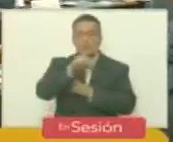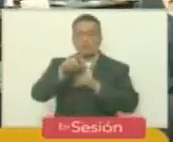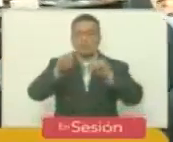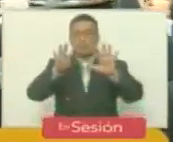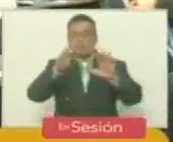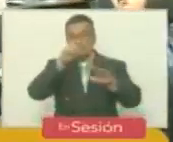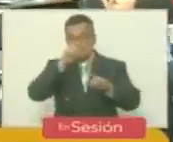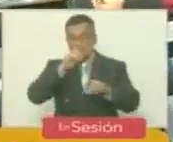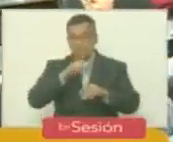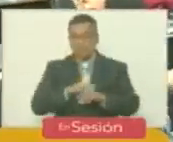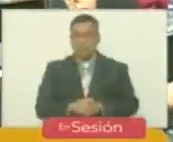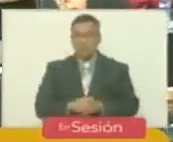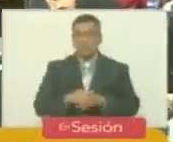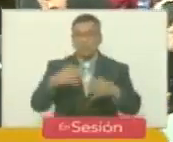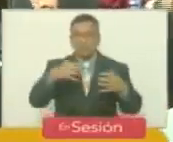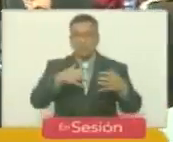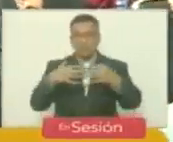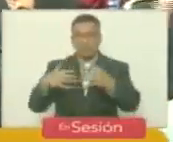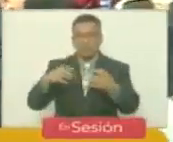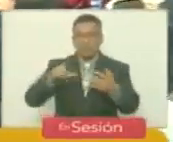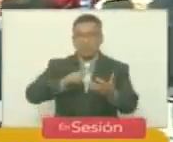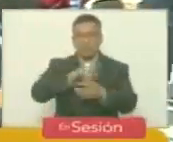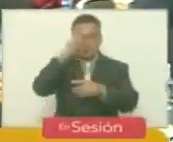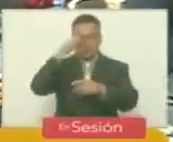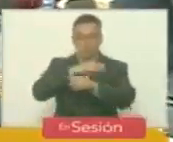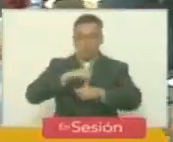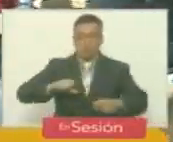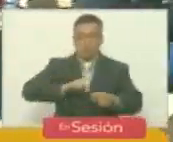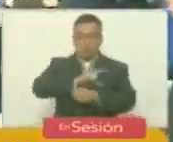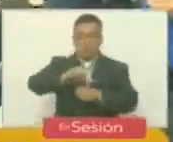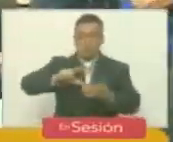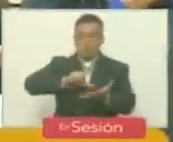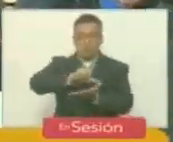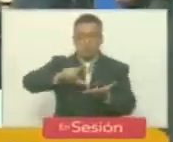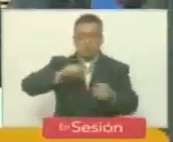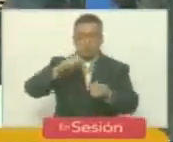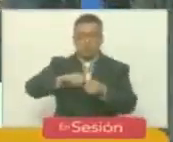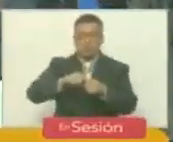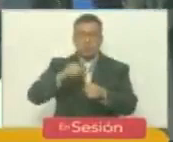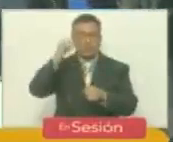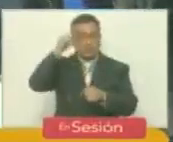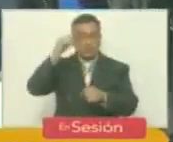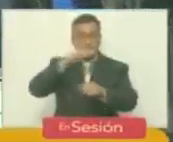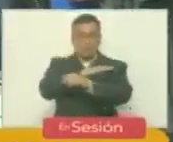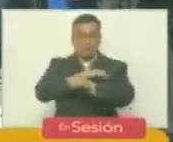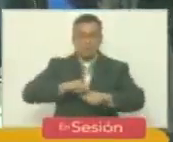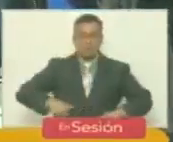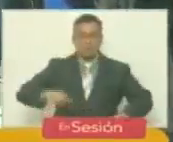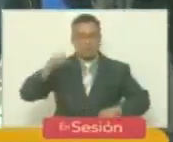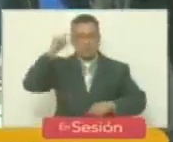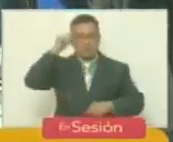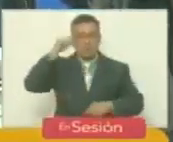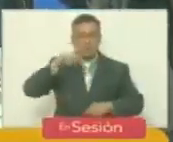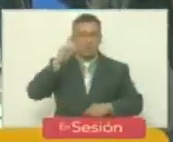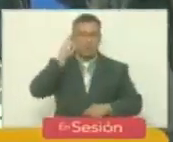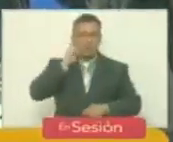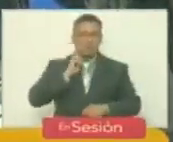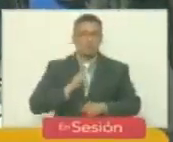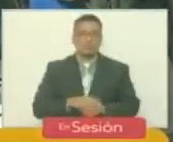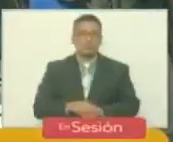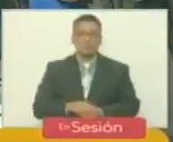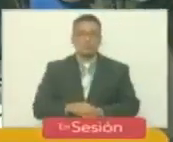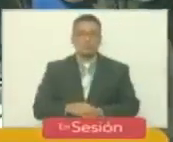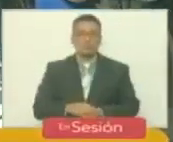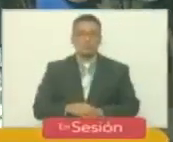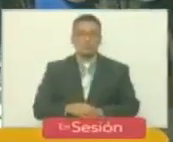años de la batalla naval del lago de Maracaibo y día de la Armada Nacional Bolivariana.